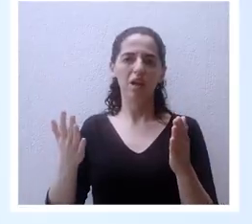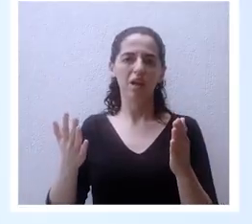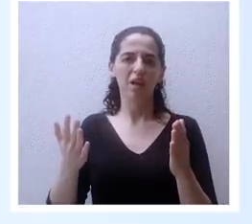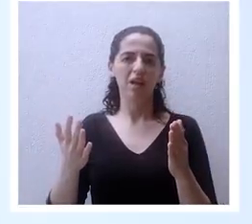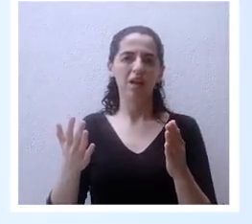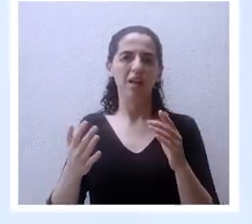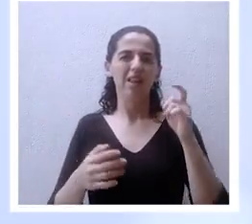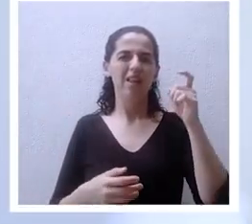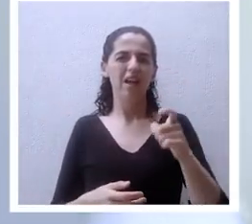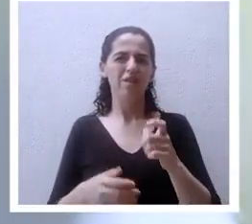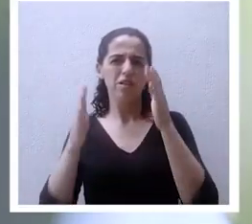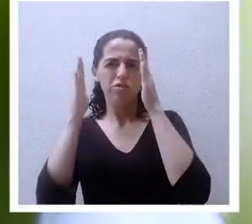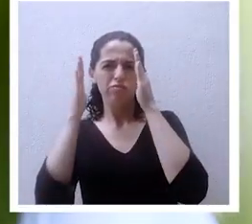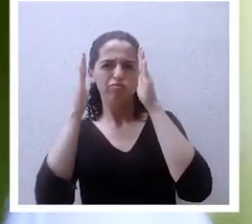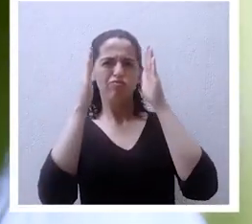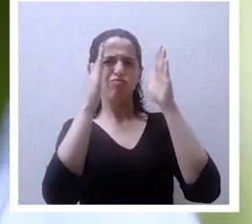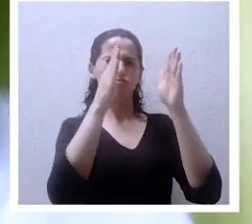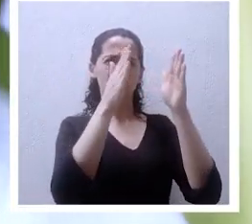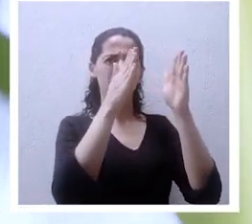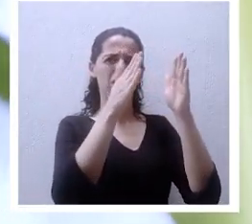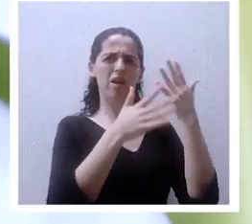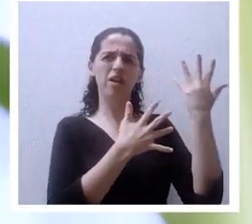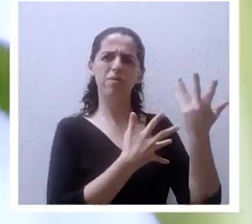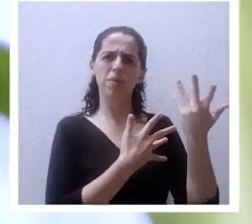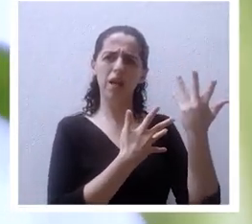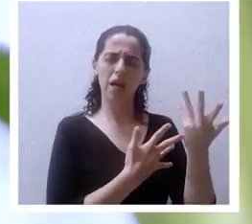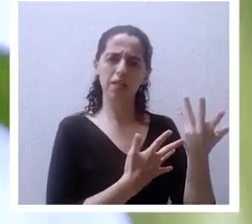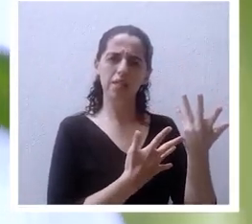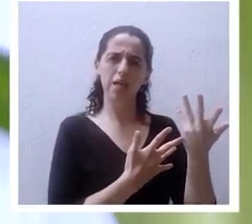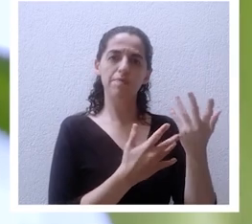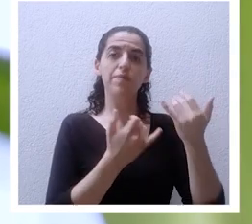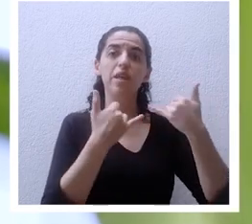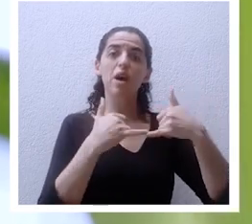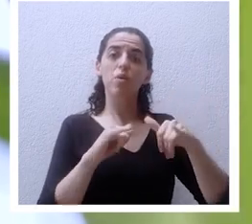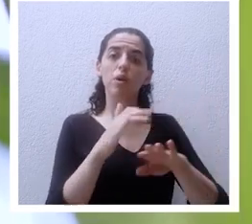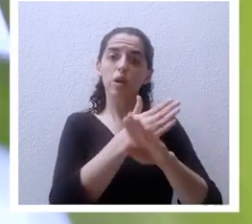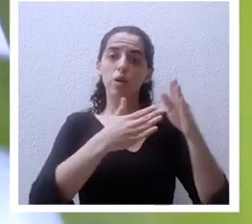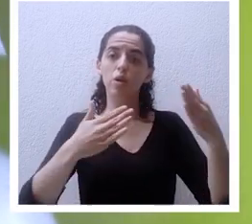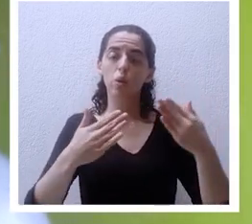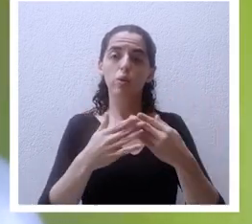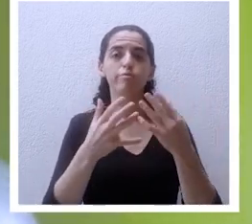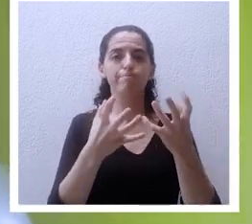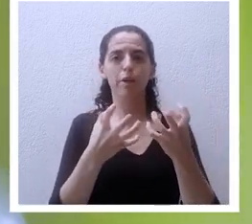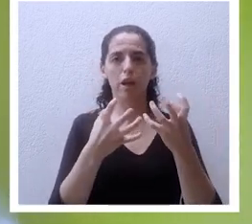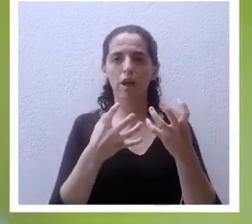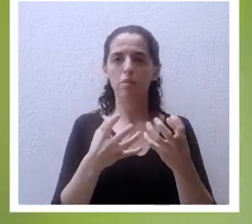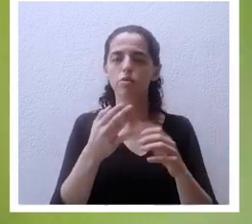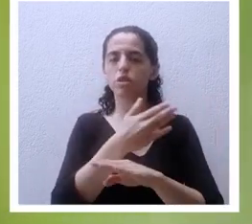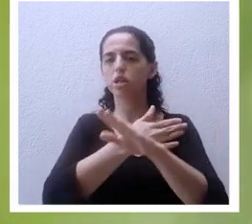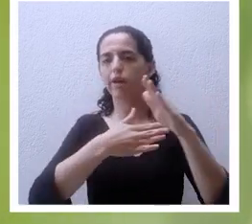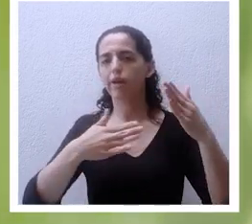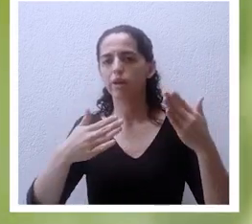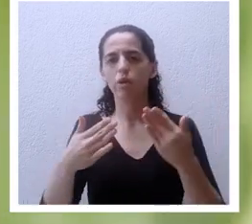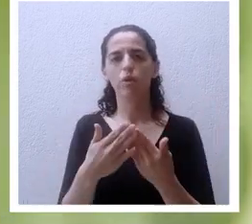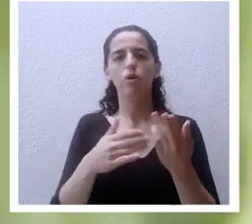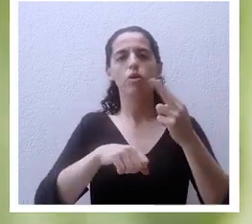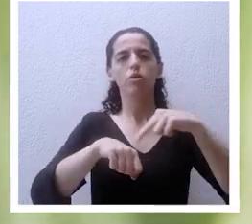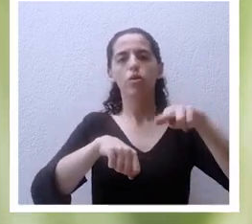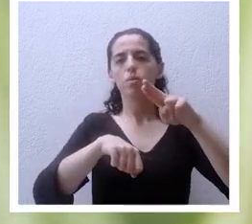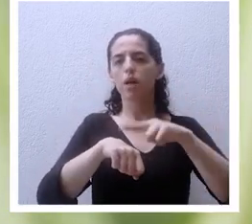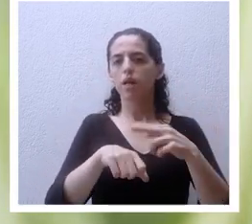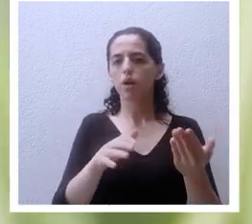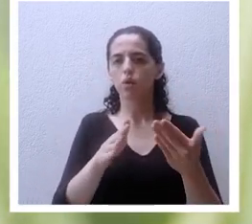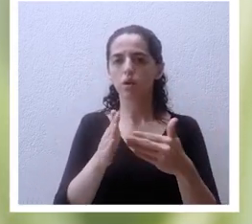tienes que redireccionar tu esperanza y aunque todos deseamos que todo esto vuelva a la normalidad hay una